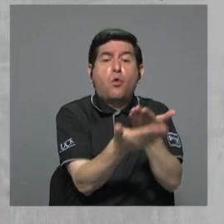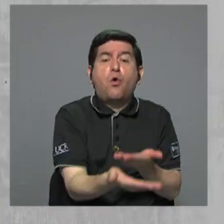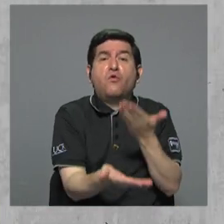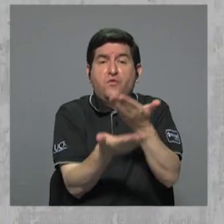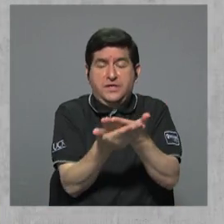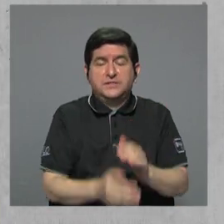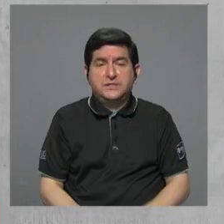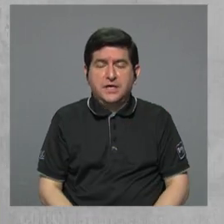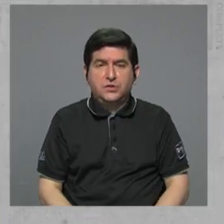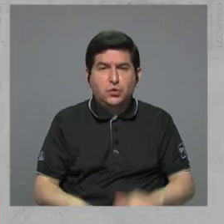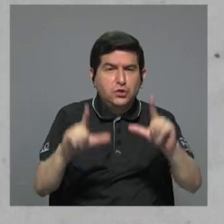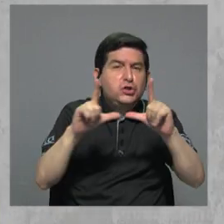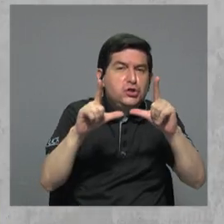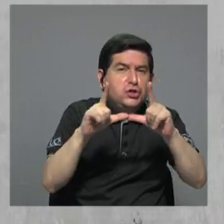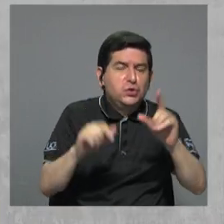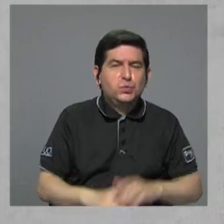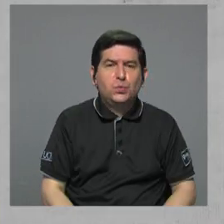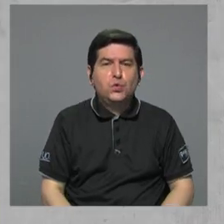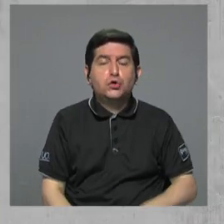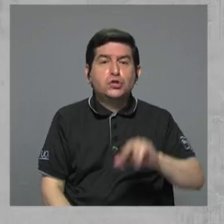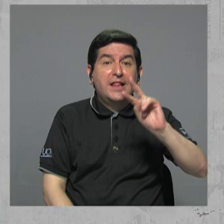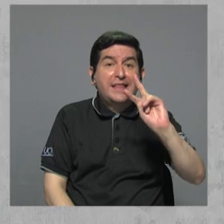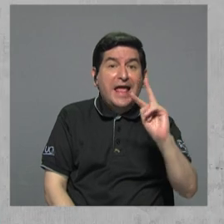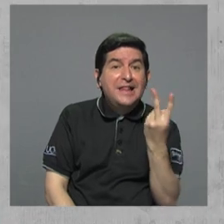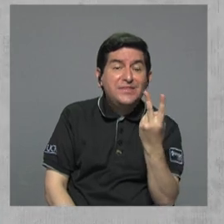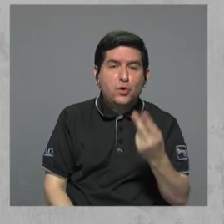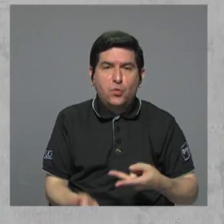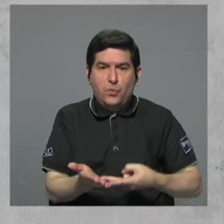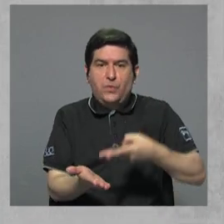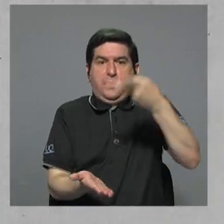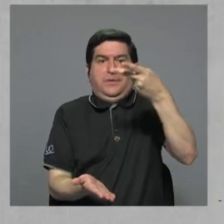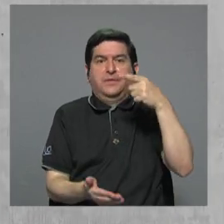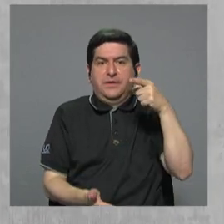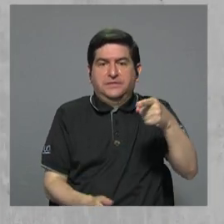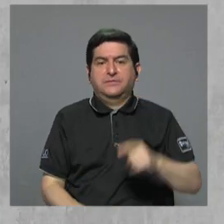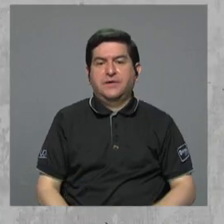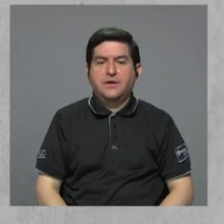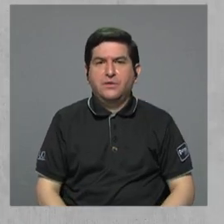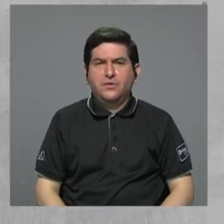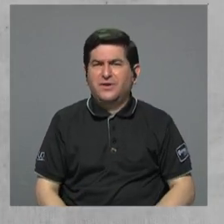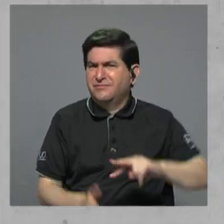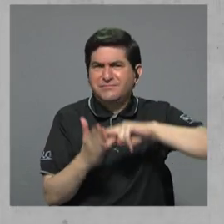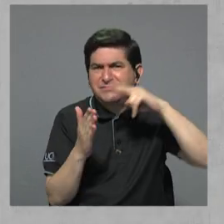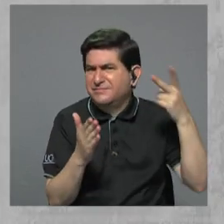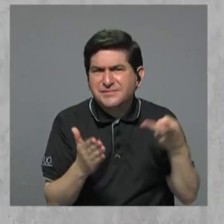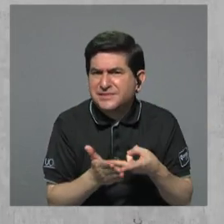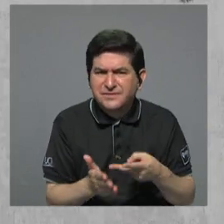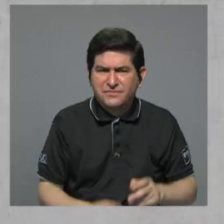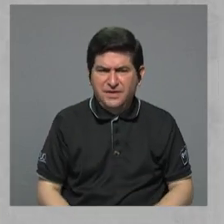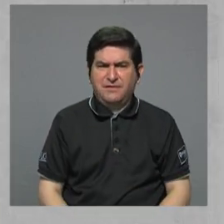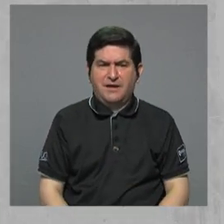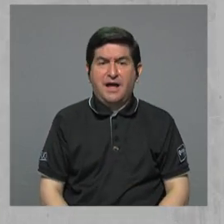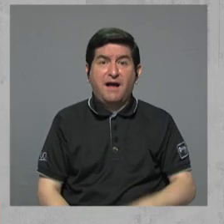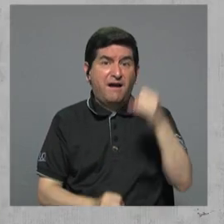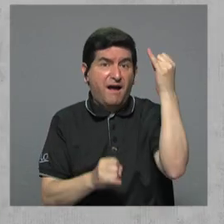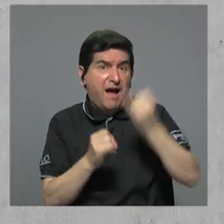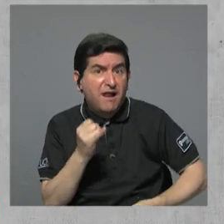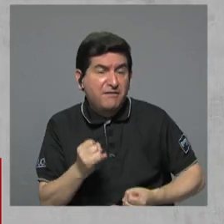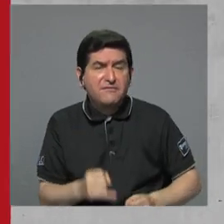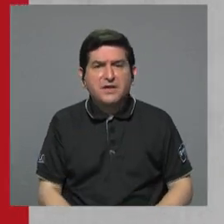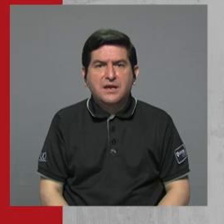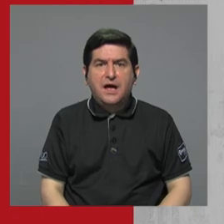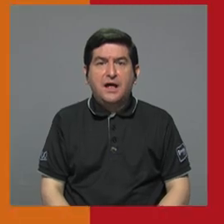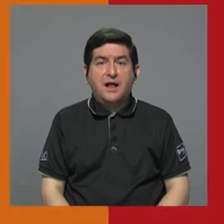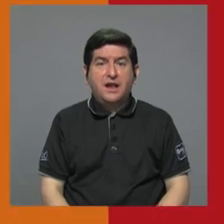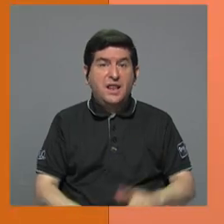bonos por casi o más del doble de esa cifra. ¿Esto qué significa? Bueno, que finalmente habrá